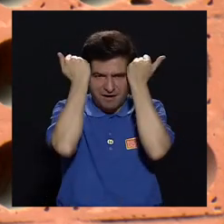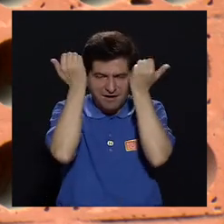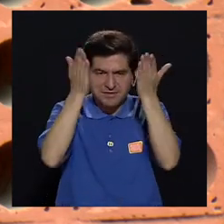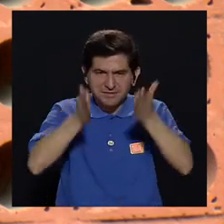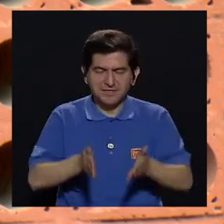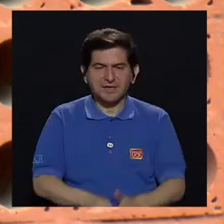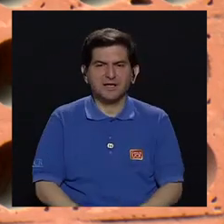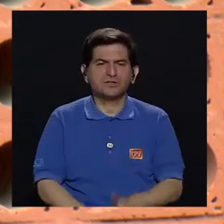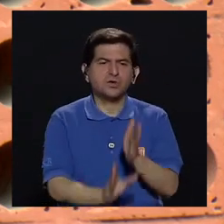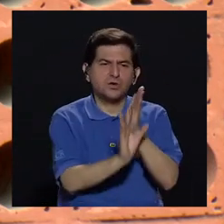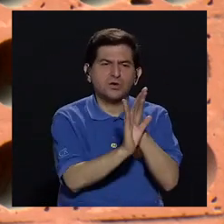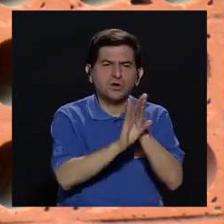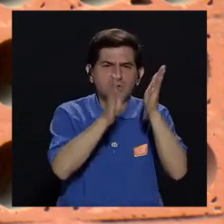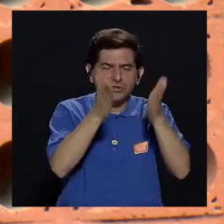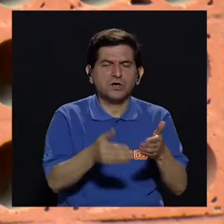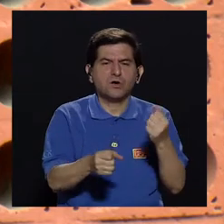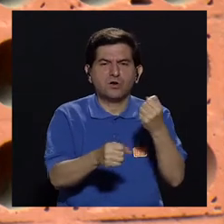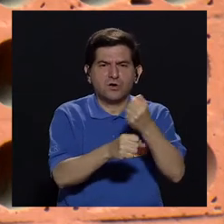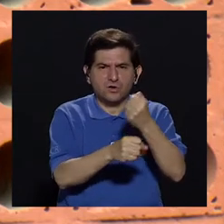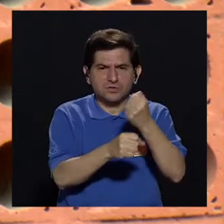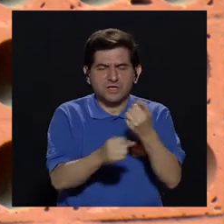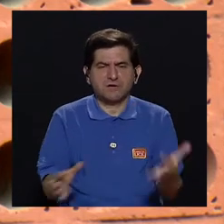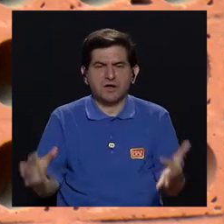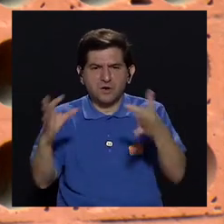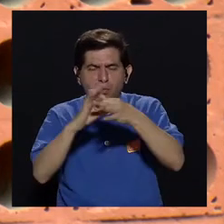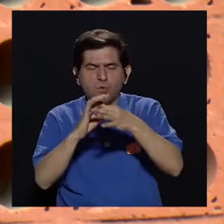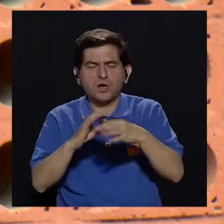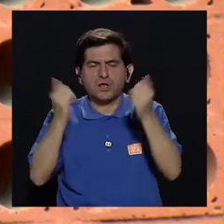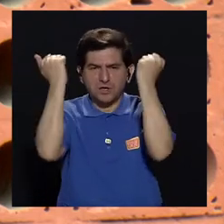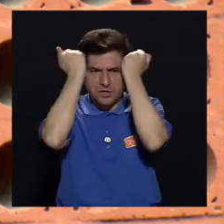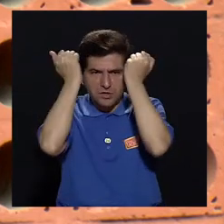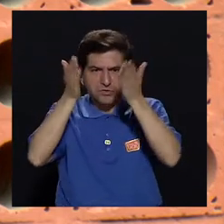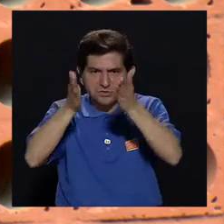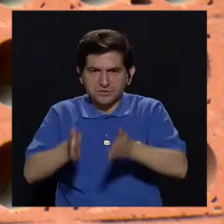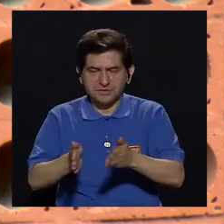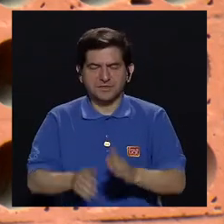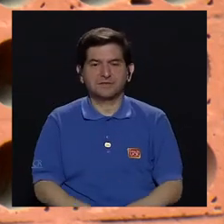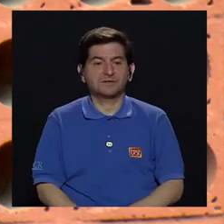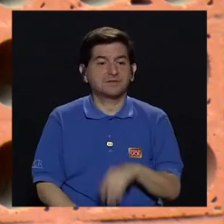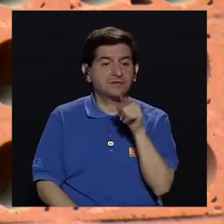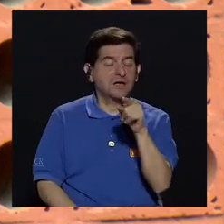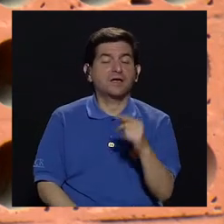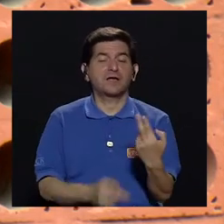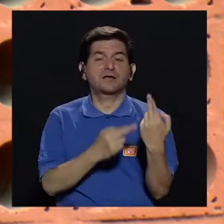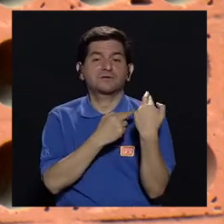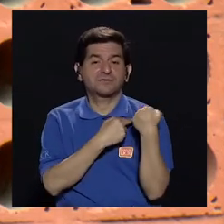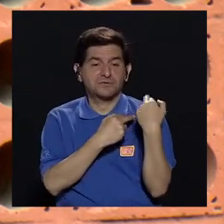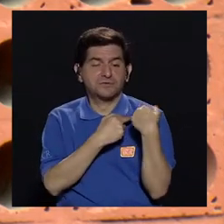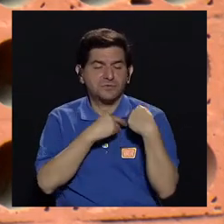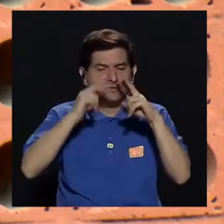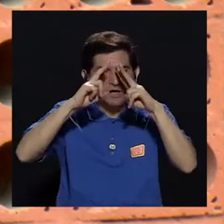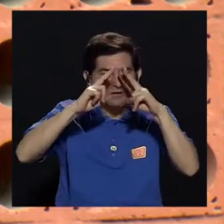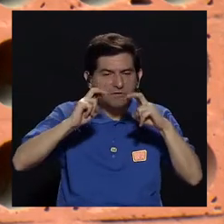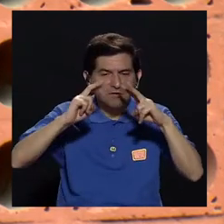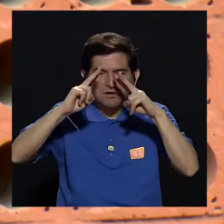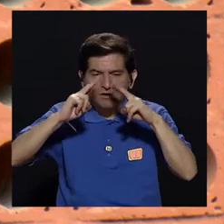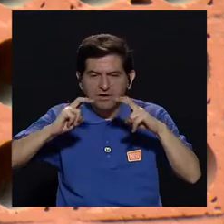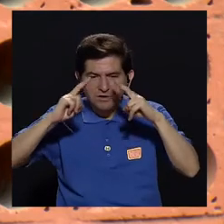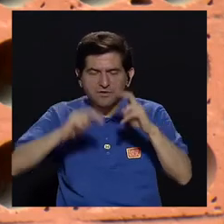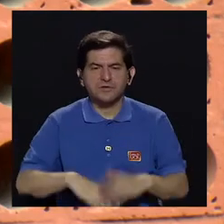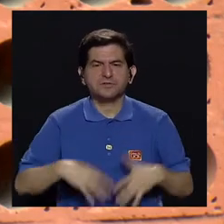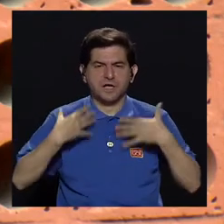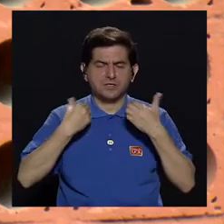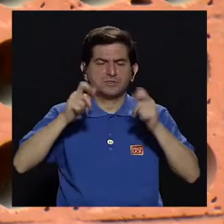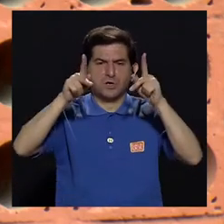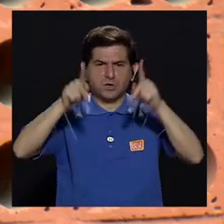parte de los psicólogos trabajamos en coordinación con psiquiatras. Entonces, ellos se van a encargar de una revisión, por ejemplo,